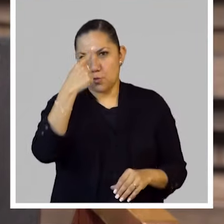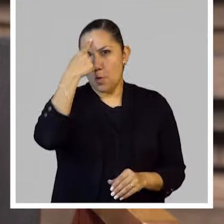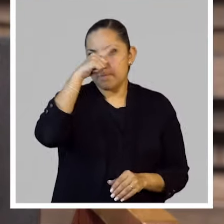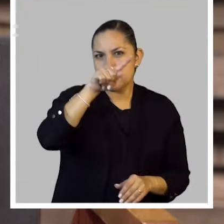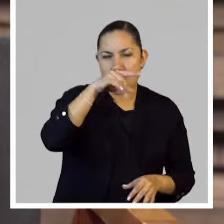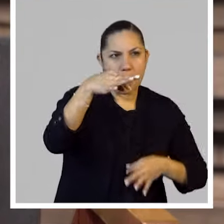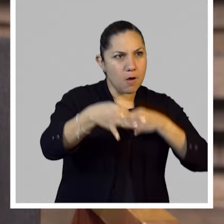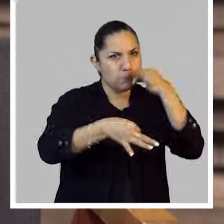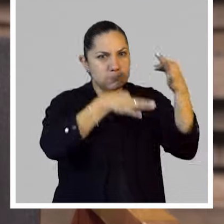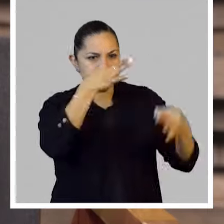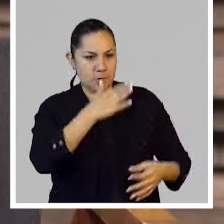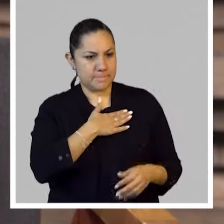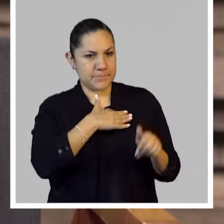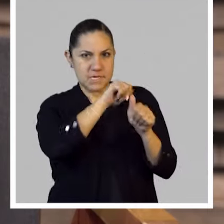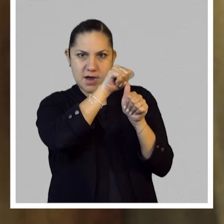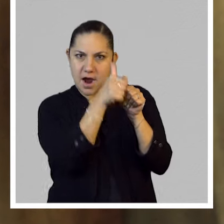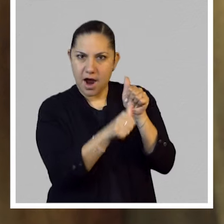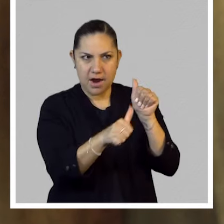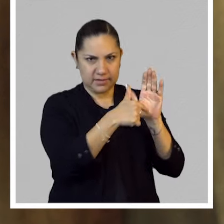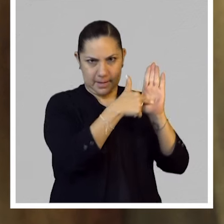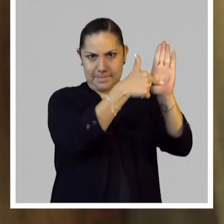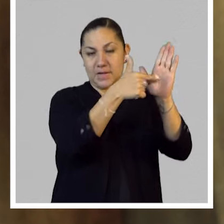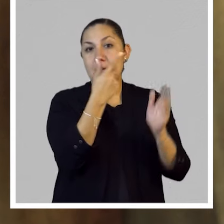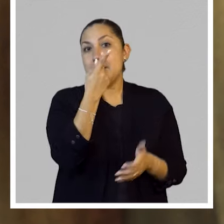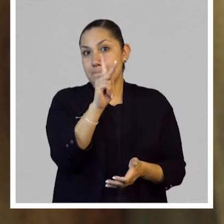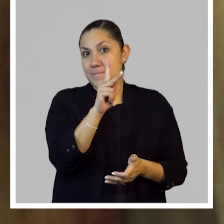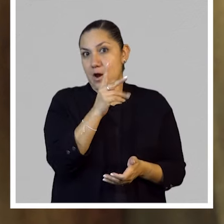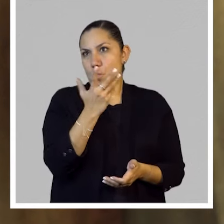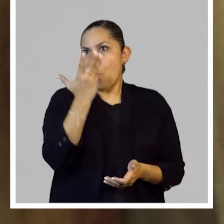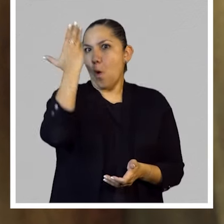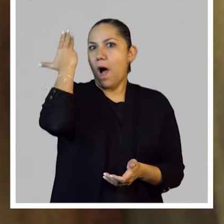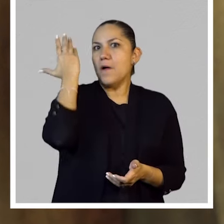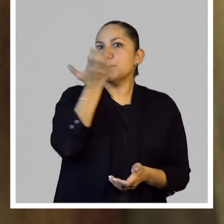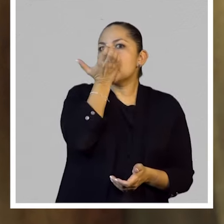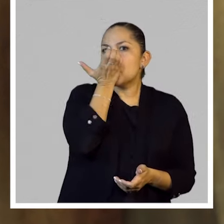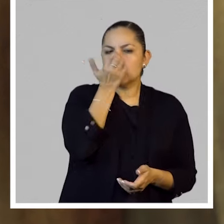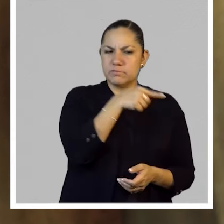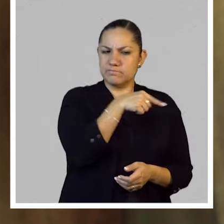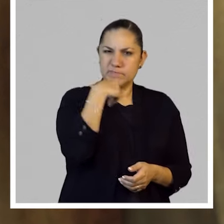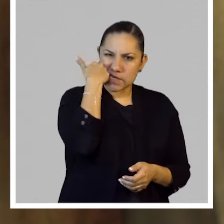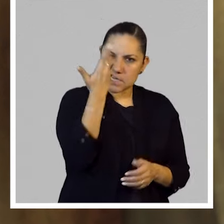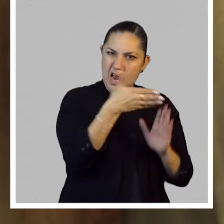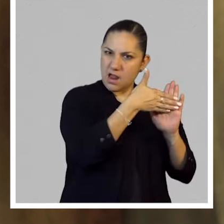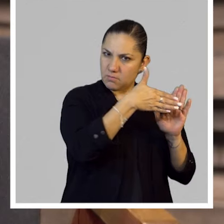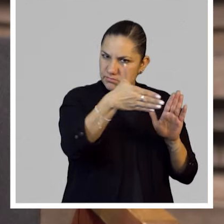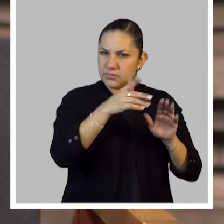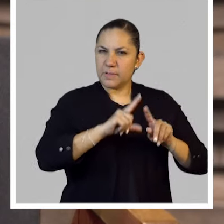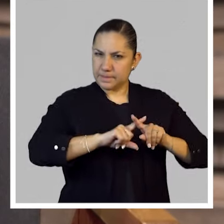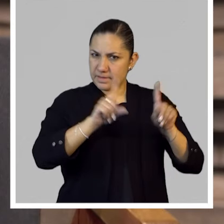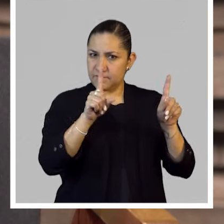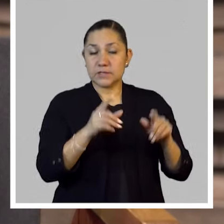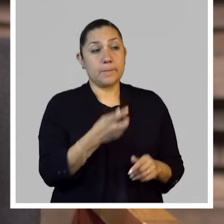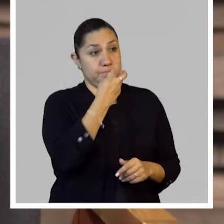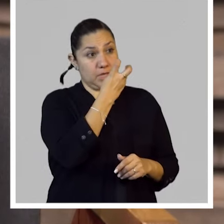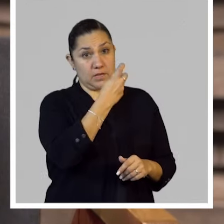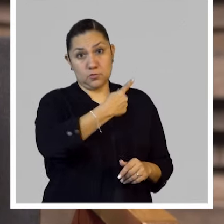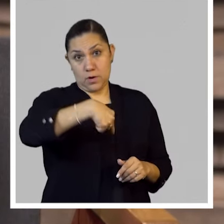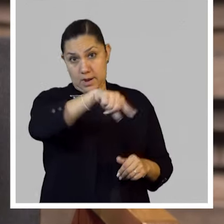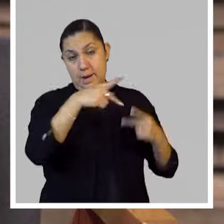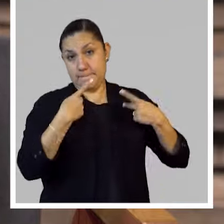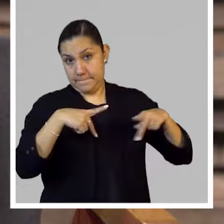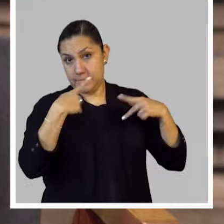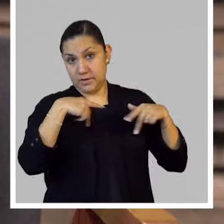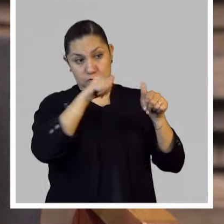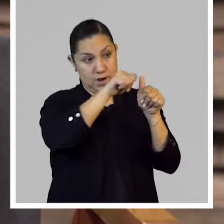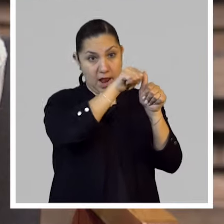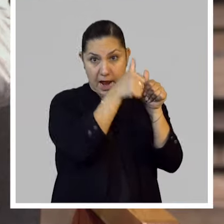de obras de arte a través de algo distinto a lo que existía. Entonces, pues bueno, en esos años los artistas se